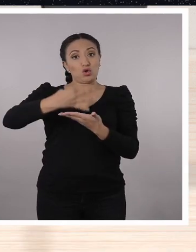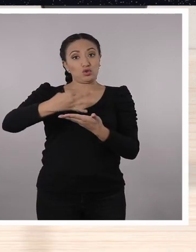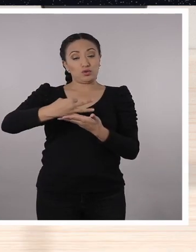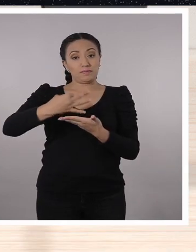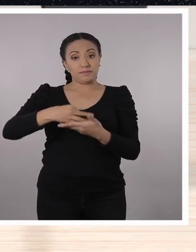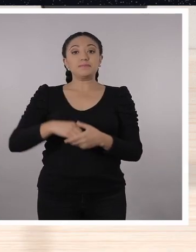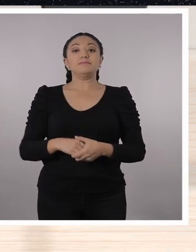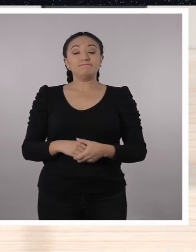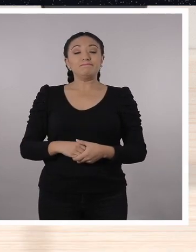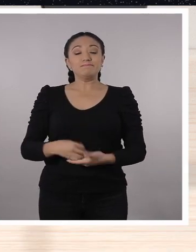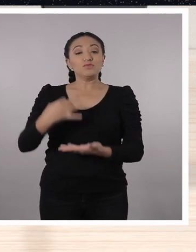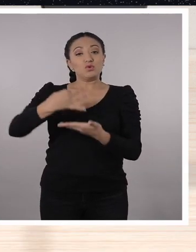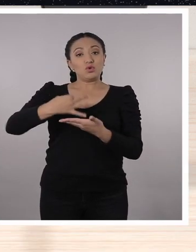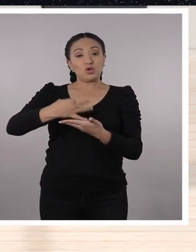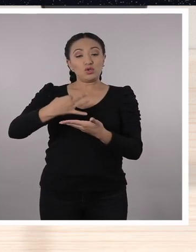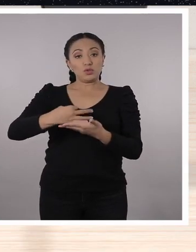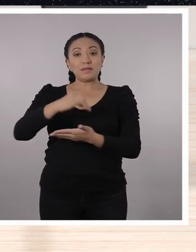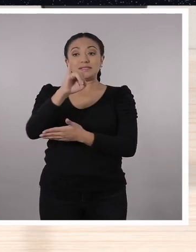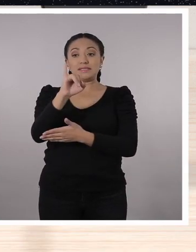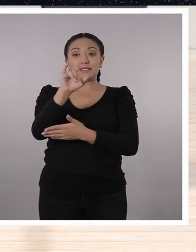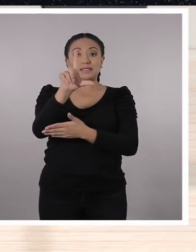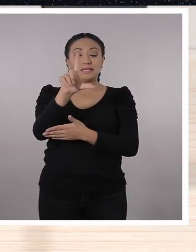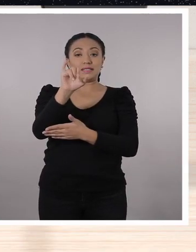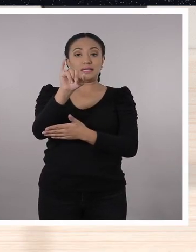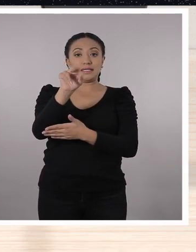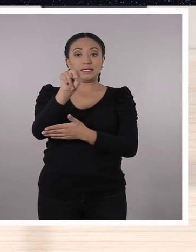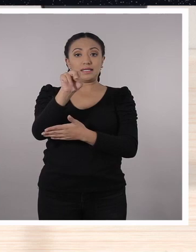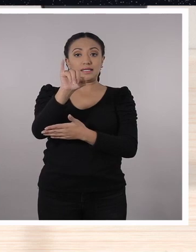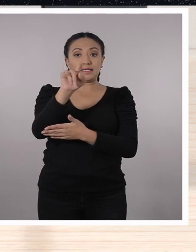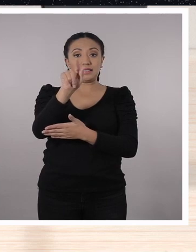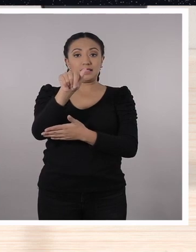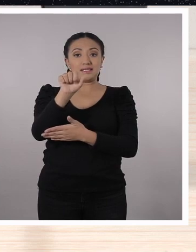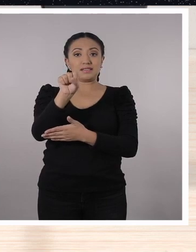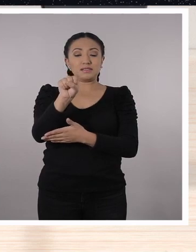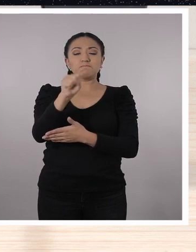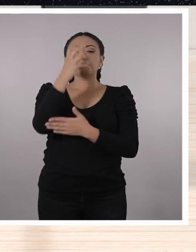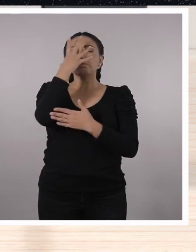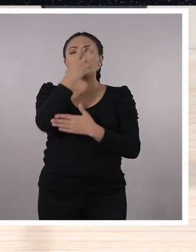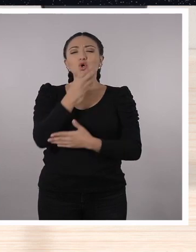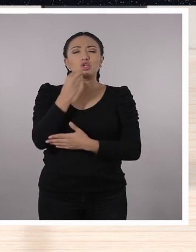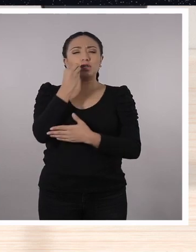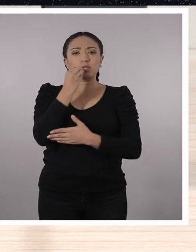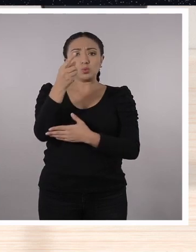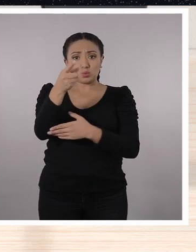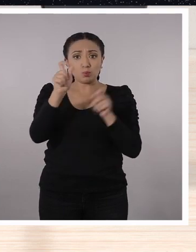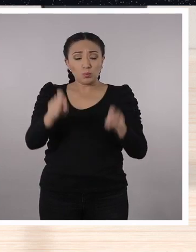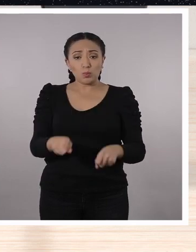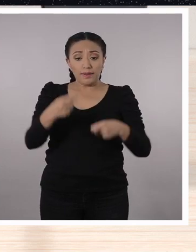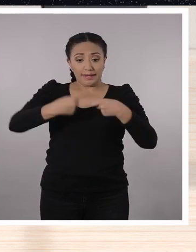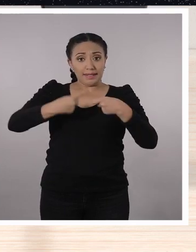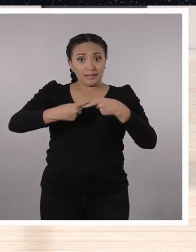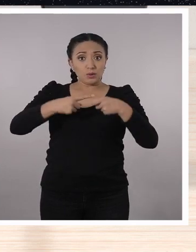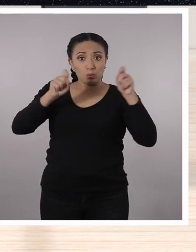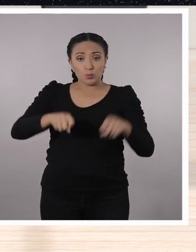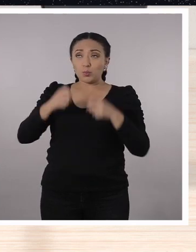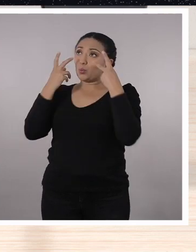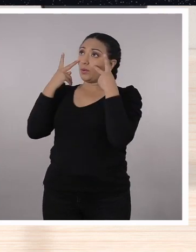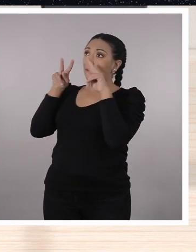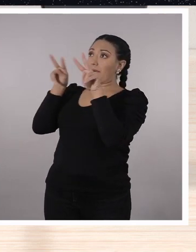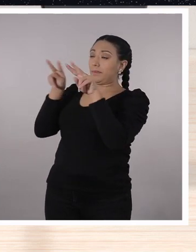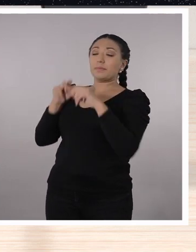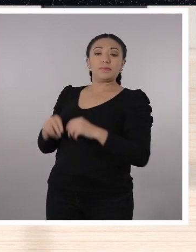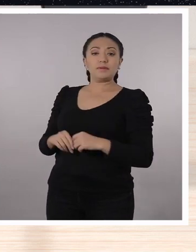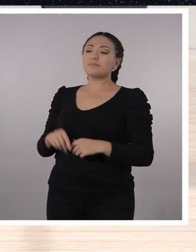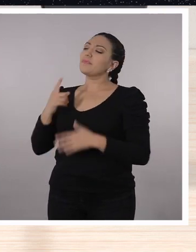Cotopaxi. Perfecto. Es una zona muy bonita. Sí, los paisajes de los Ilinizas son hermosos. Seguramente ustedes lo conocen. ¿Alguna